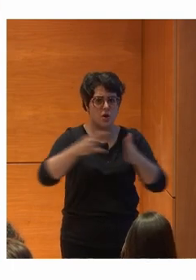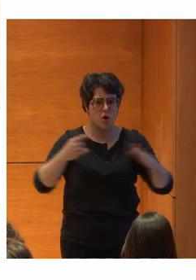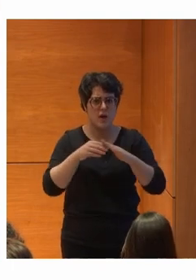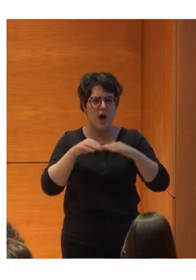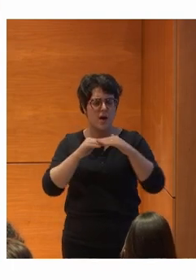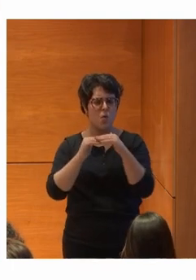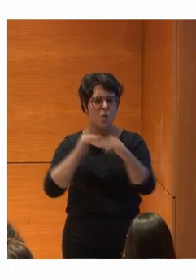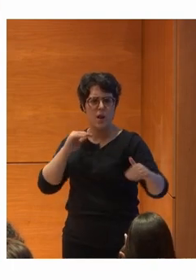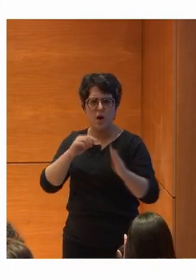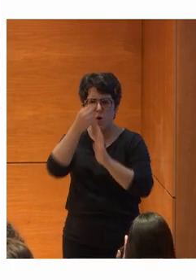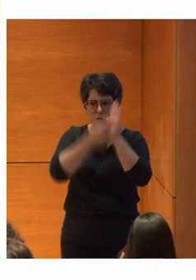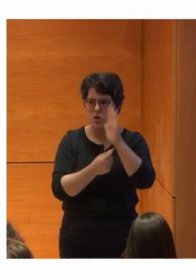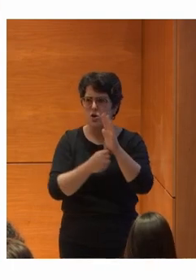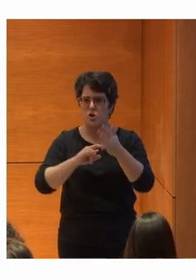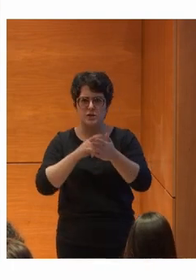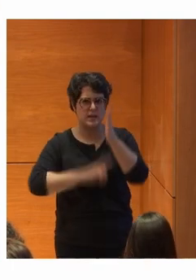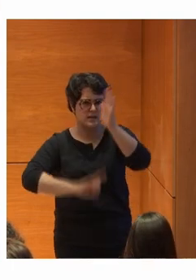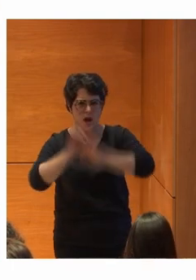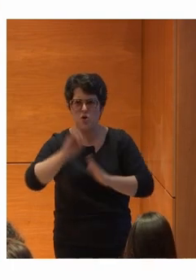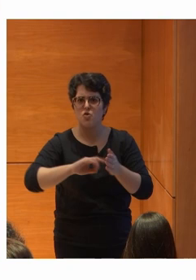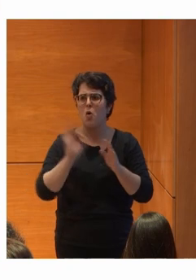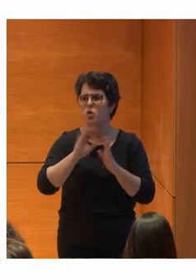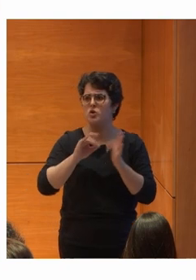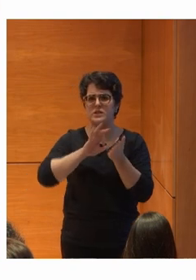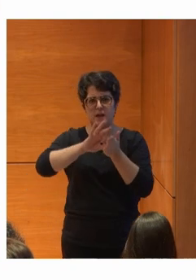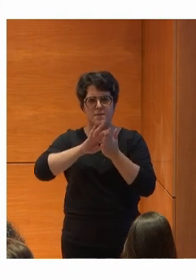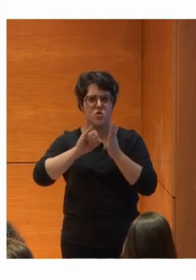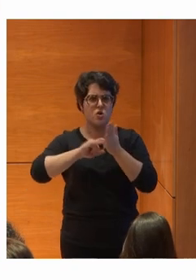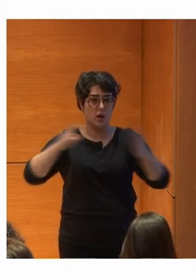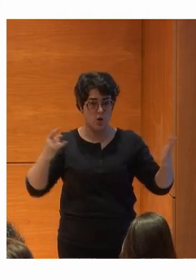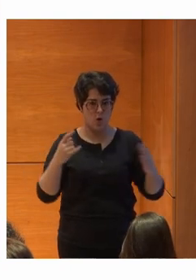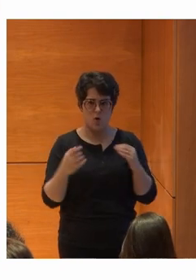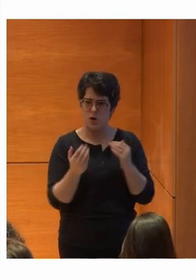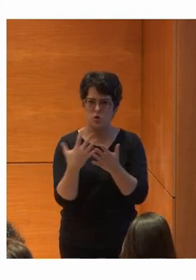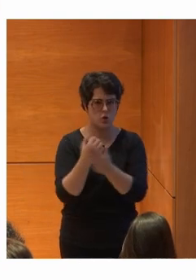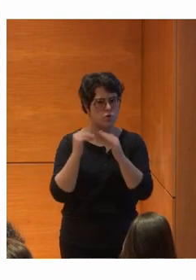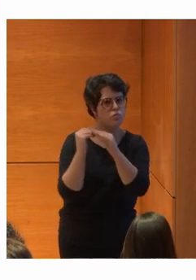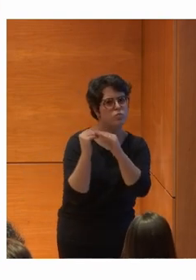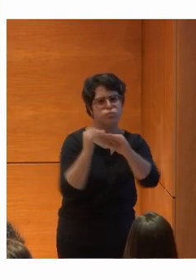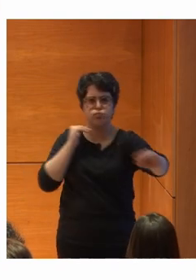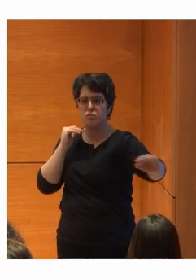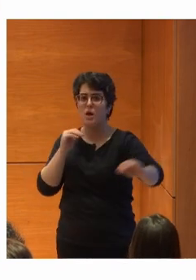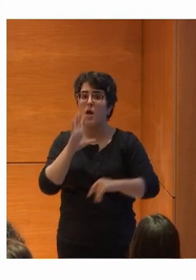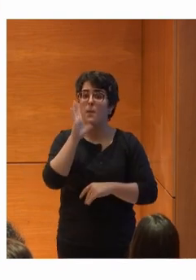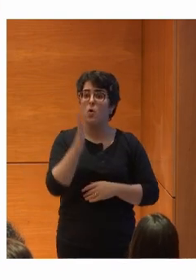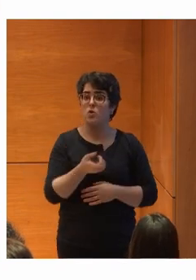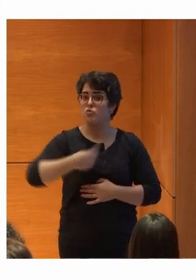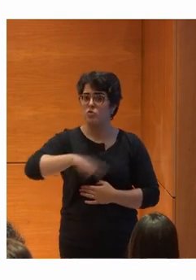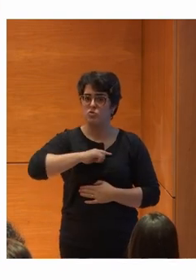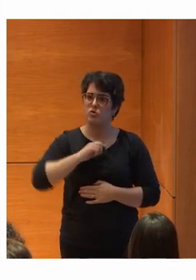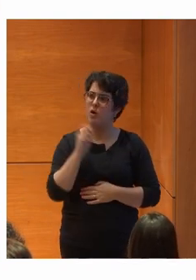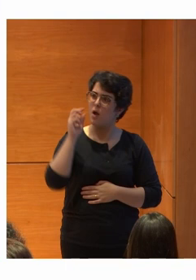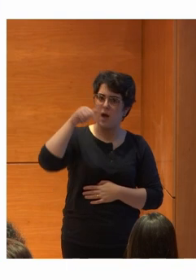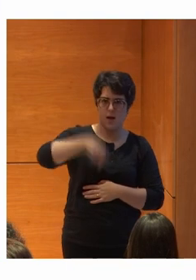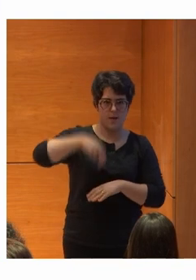A cualquier desarrollo Tecnológico A cualquier servicio Tecnológico Por lo tanto Bueno Es por lo que Esto es lo que nos ha Traído